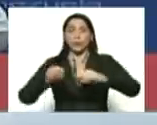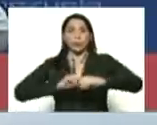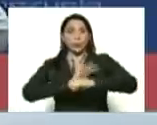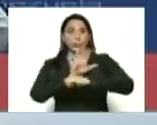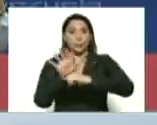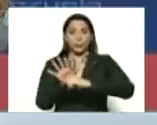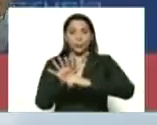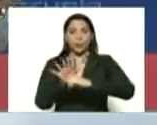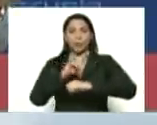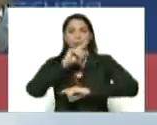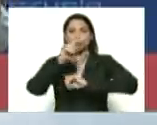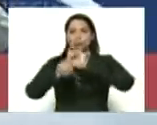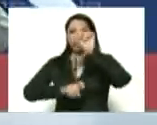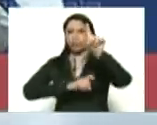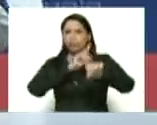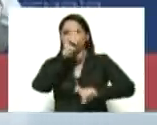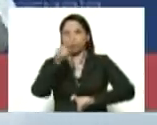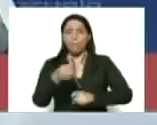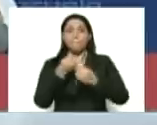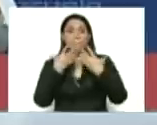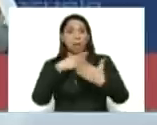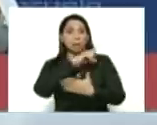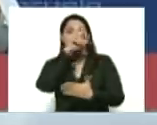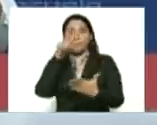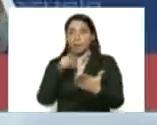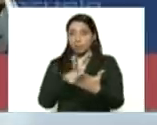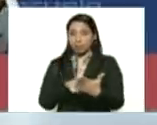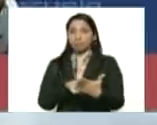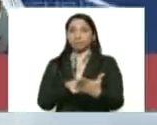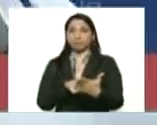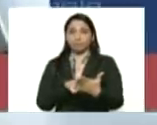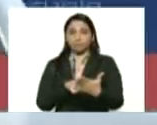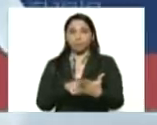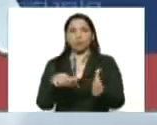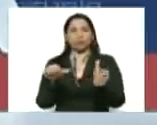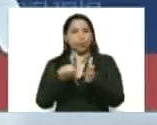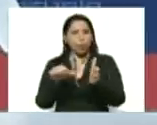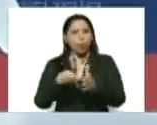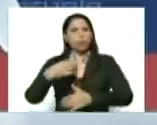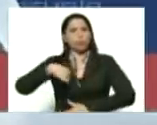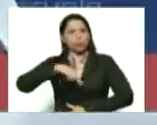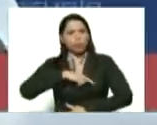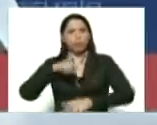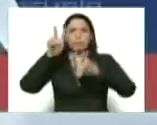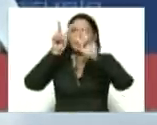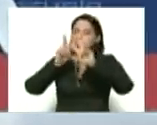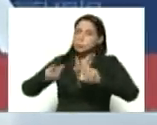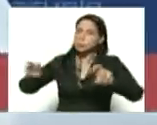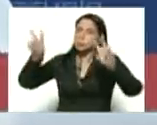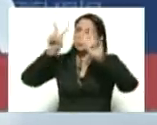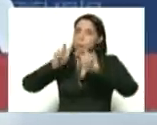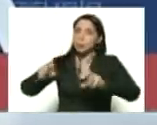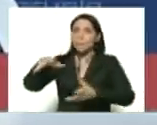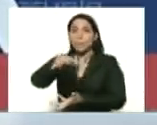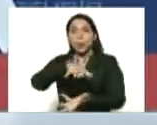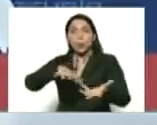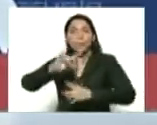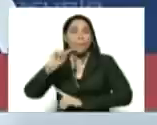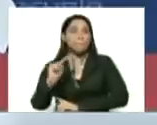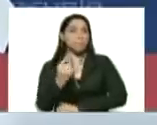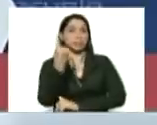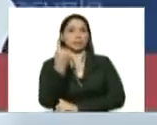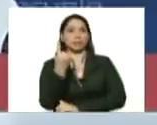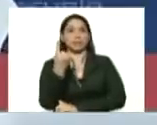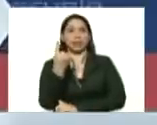Una encuesta bien completa donde estamos averiguando los problemas principales.